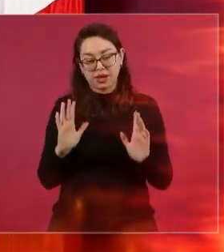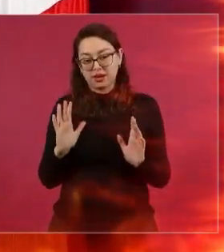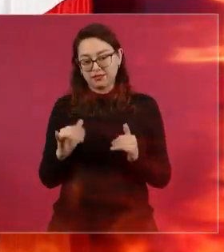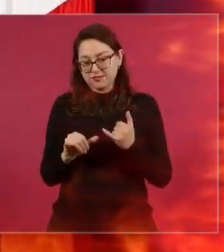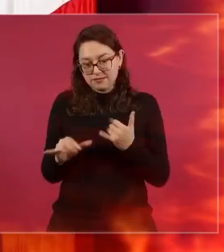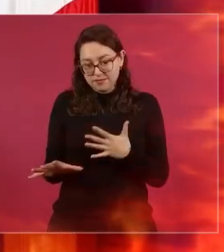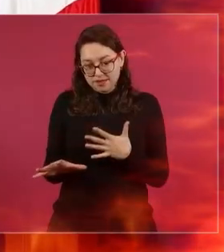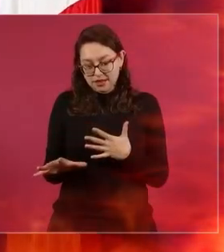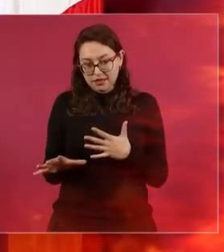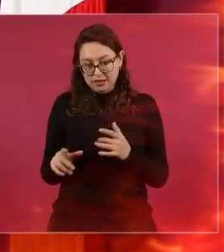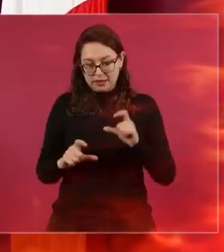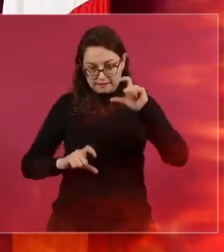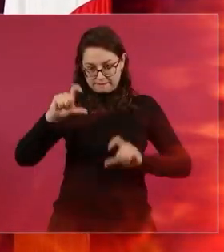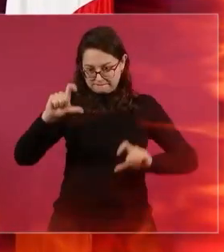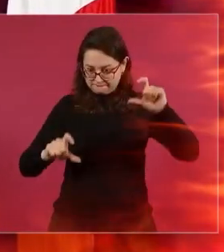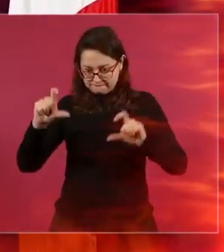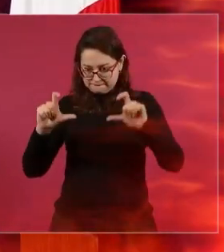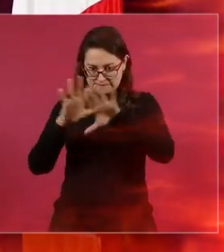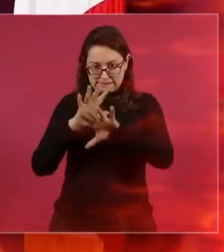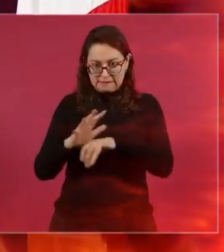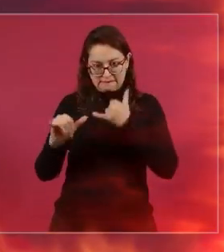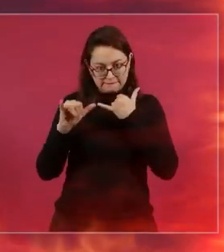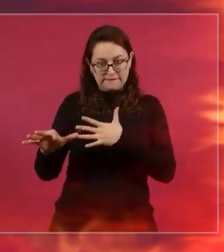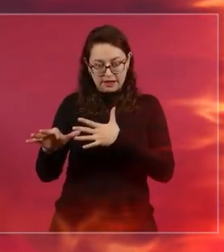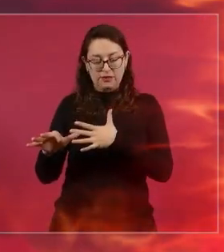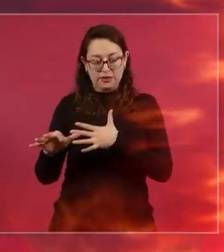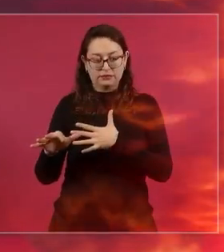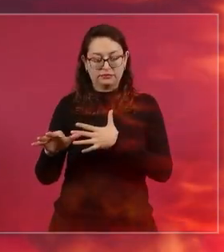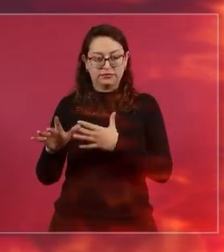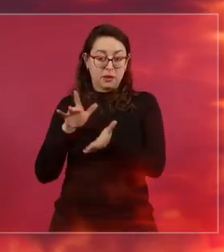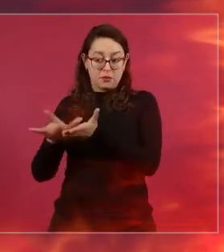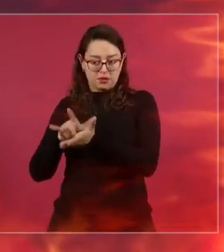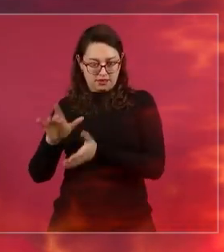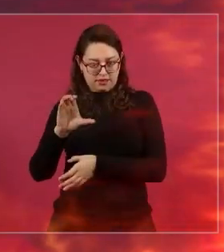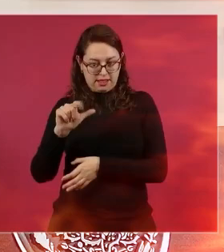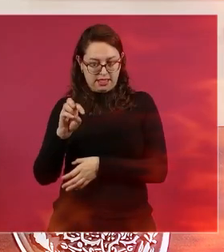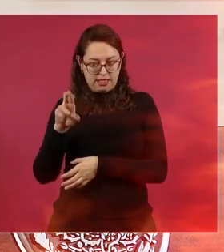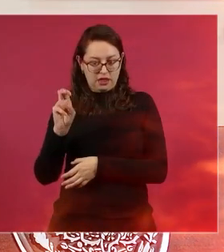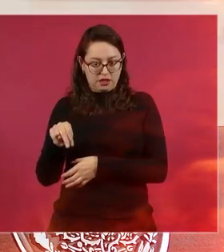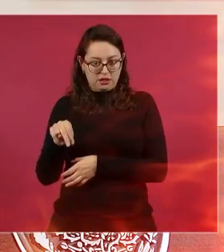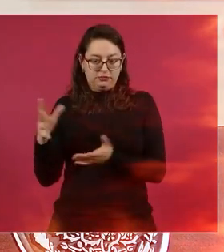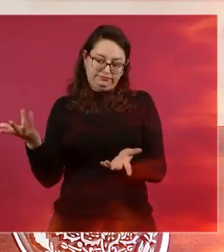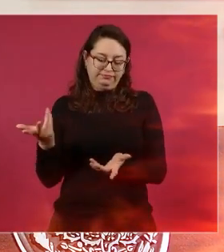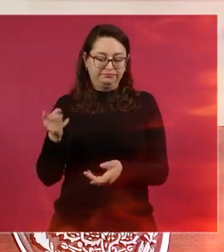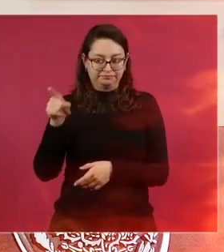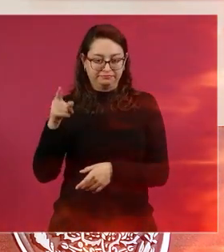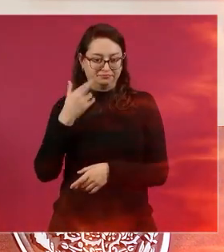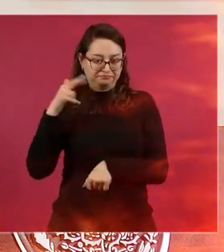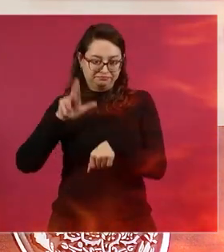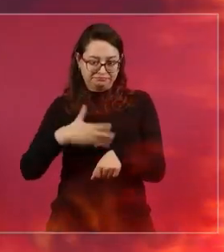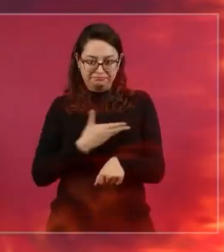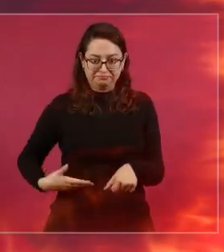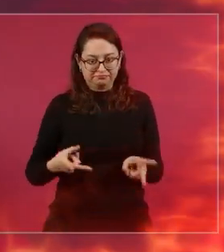ocurriendo algo bastante raro entonces matemáticamente se podía demostrar que hubo un fraude aquí lo